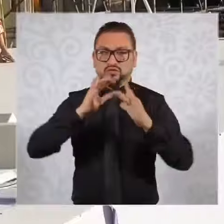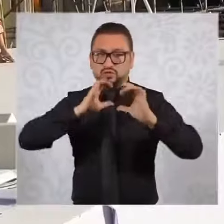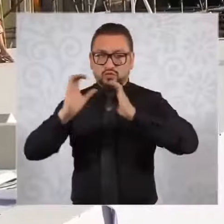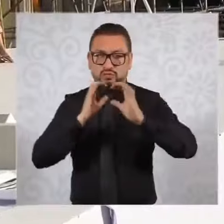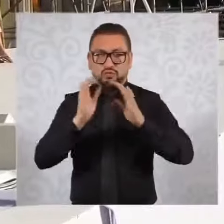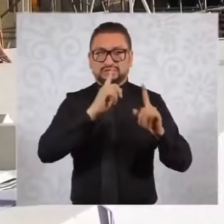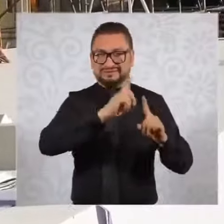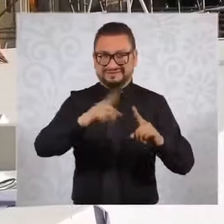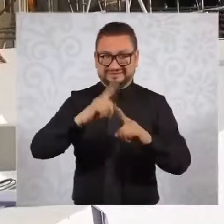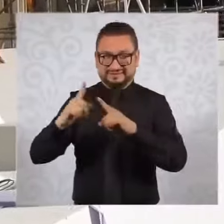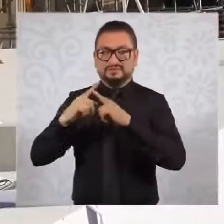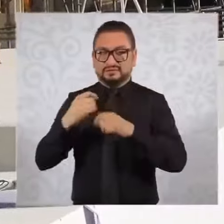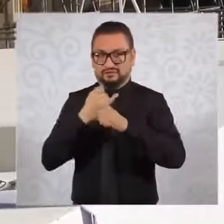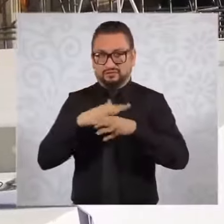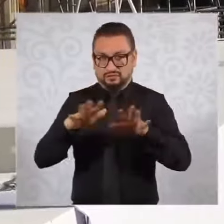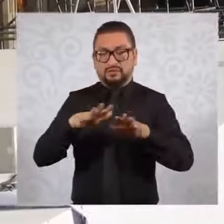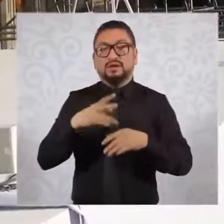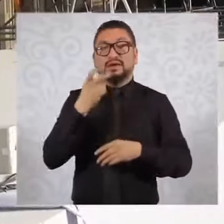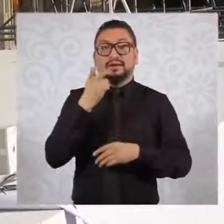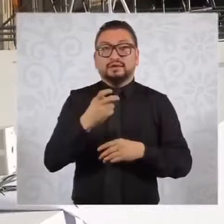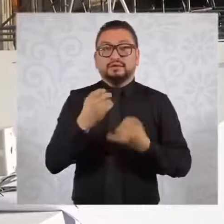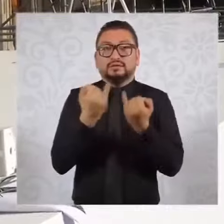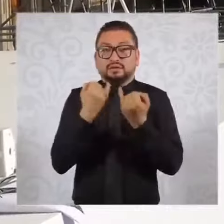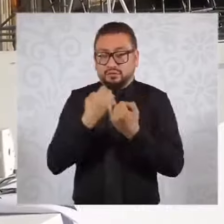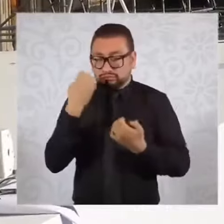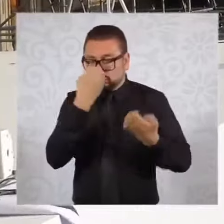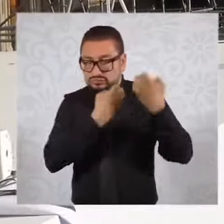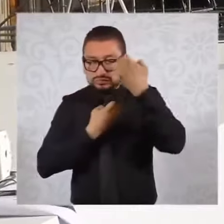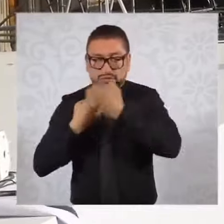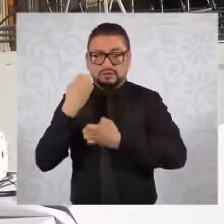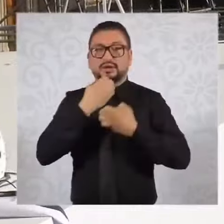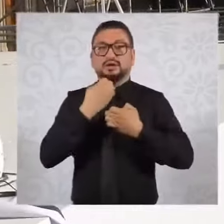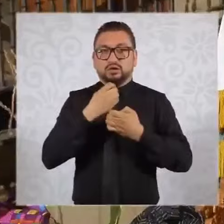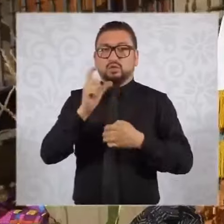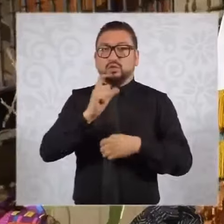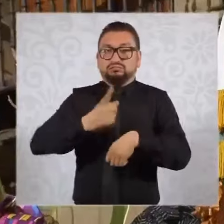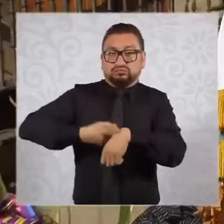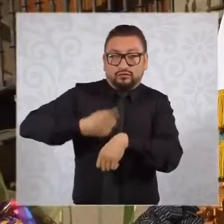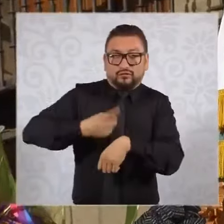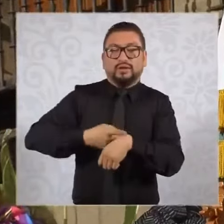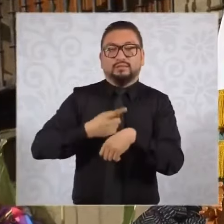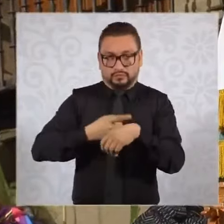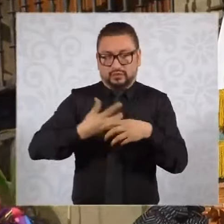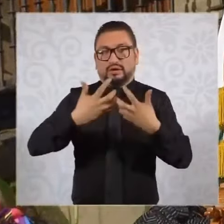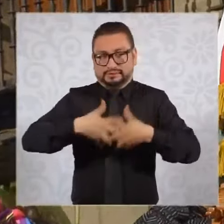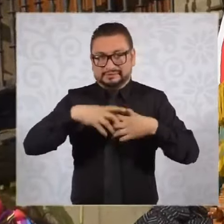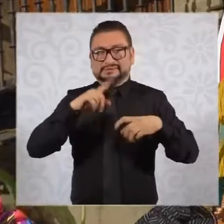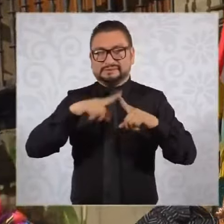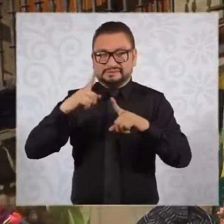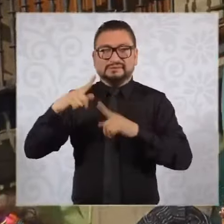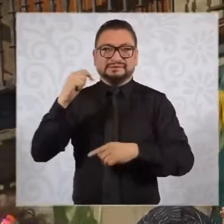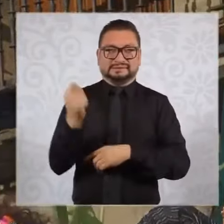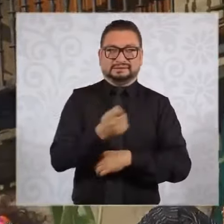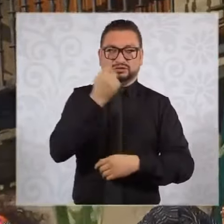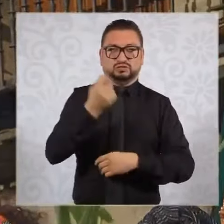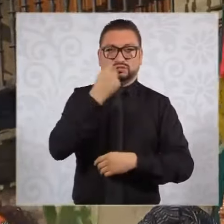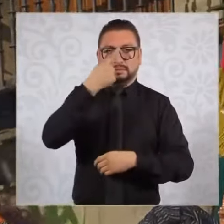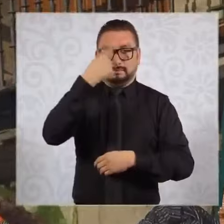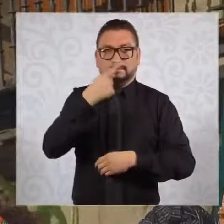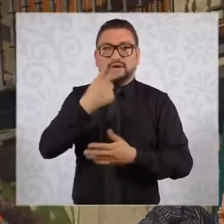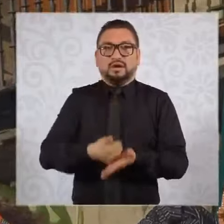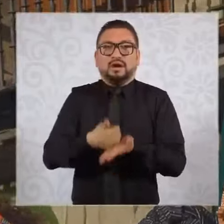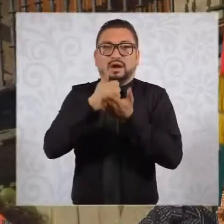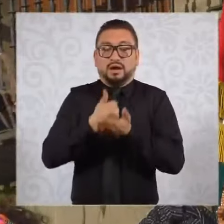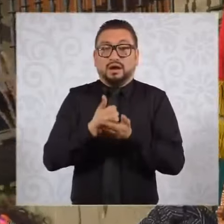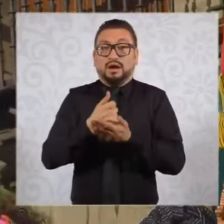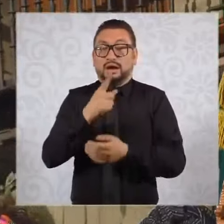cifrados, equipos de diagnóstico y monitoreo de enfermedades y tecnologías para el ahorro del agua